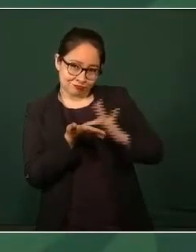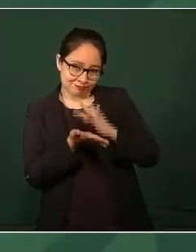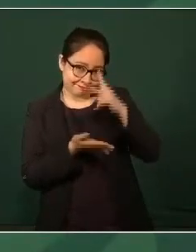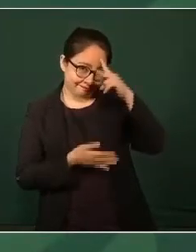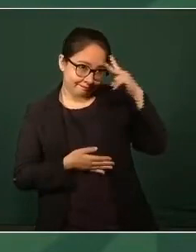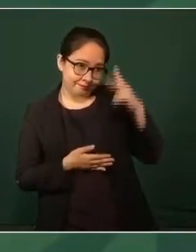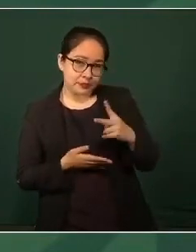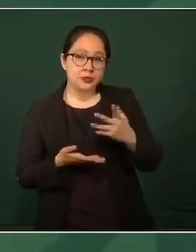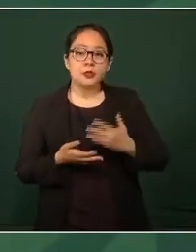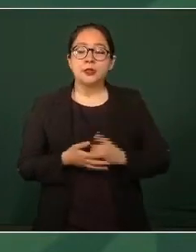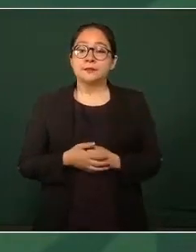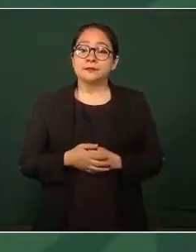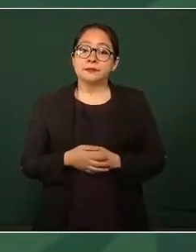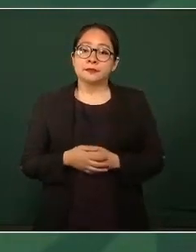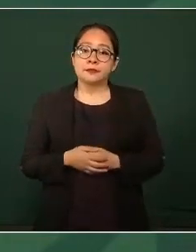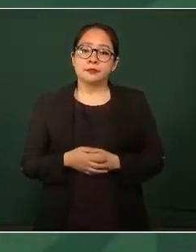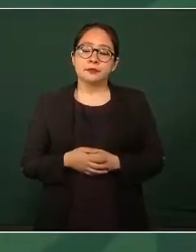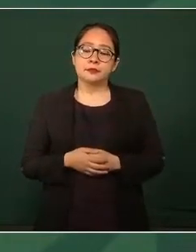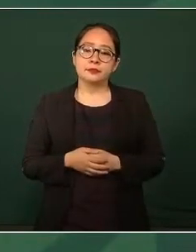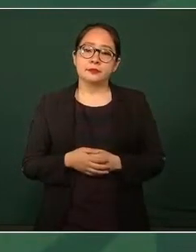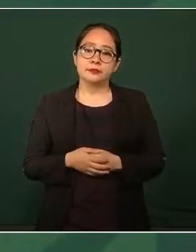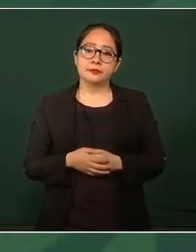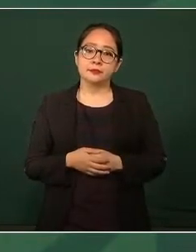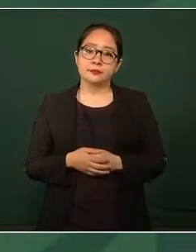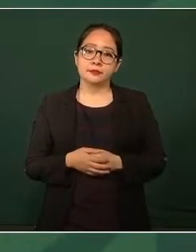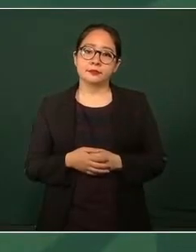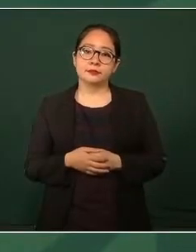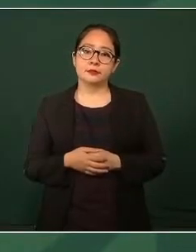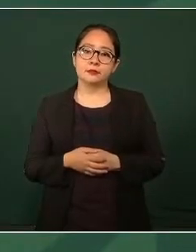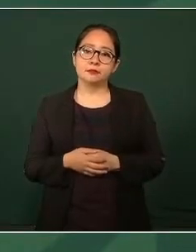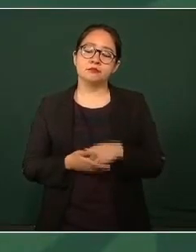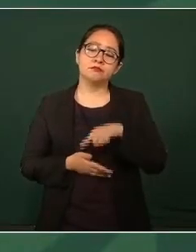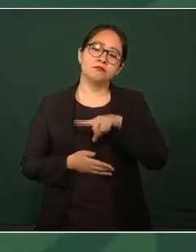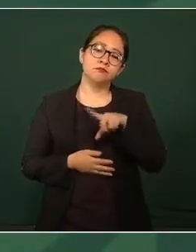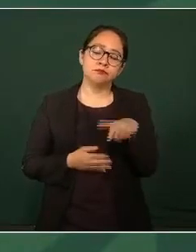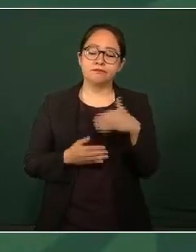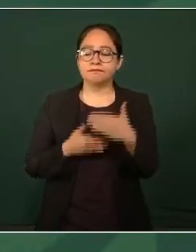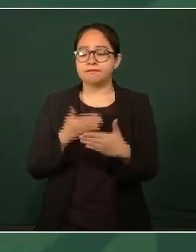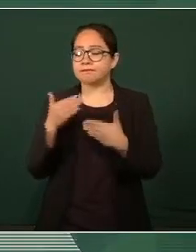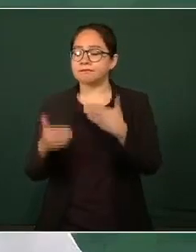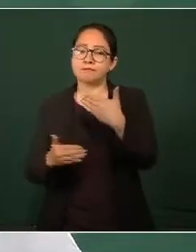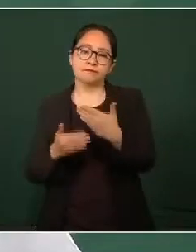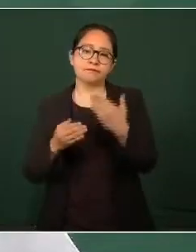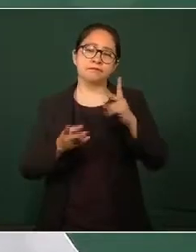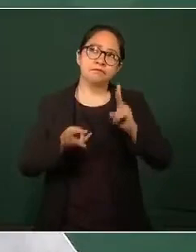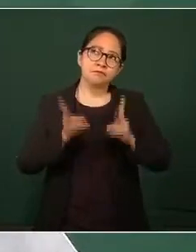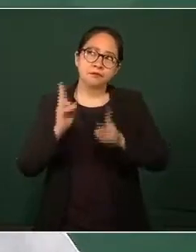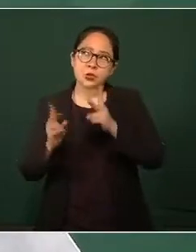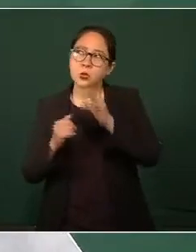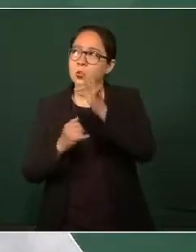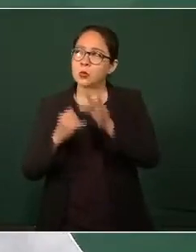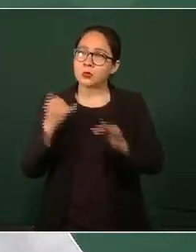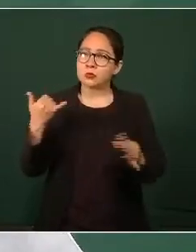Luego en la última conversación que sostuvimos por teléfono